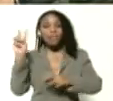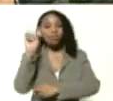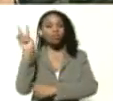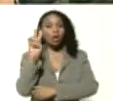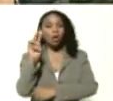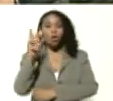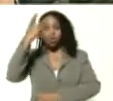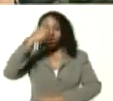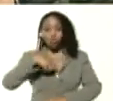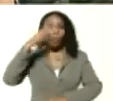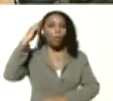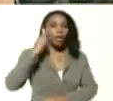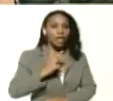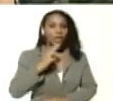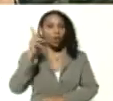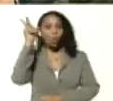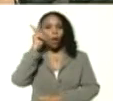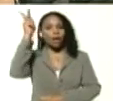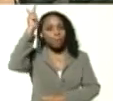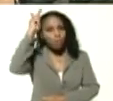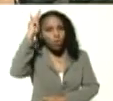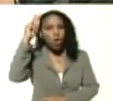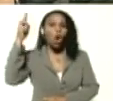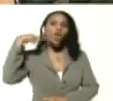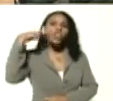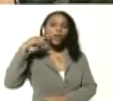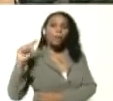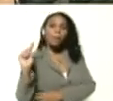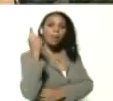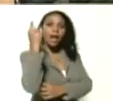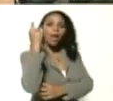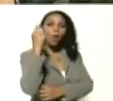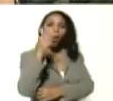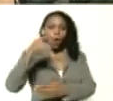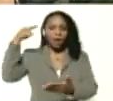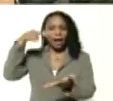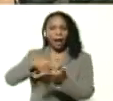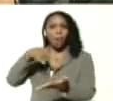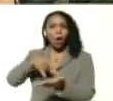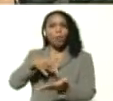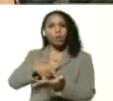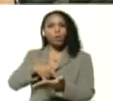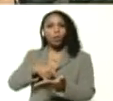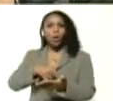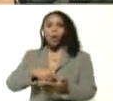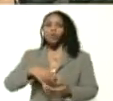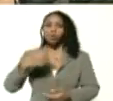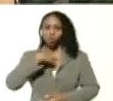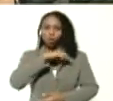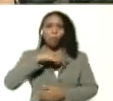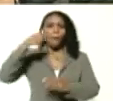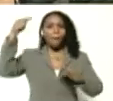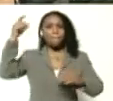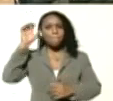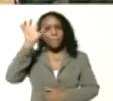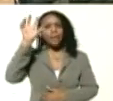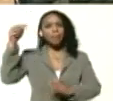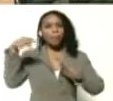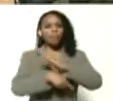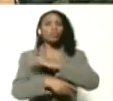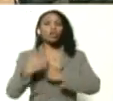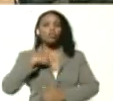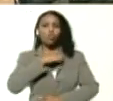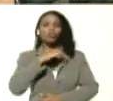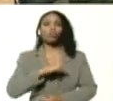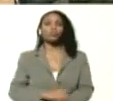somos Huaycaipuro, somos Negro Primero, somos Carabobo, somos patria profunda, eso es lo que somos nosotros,